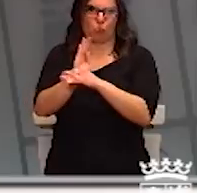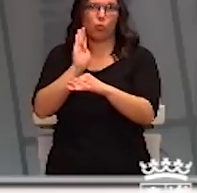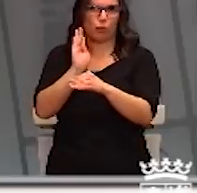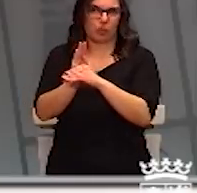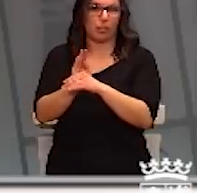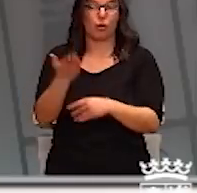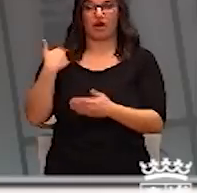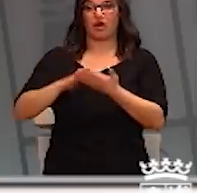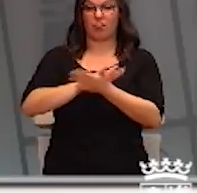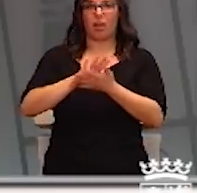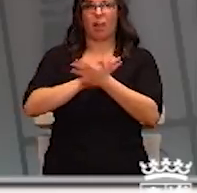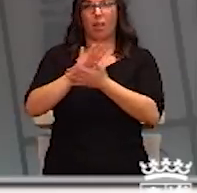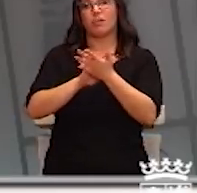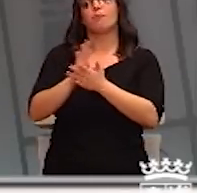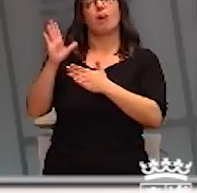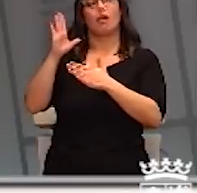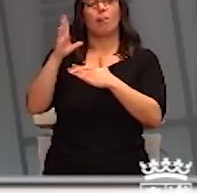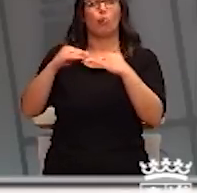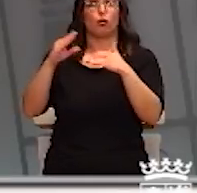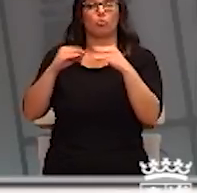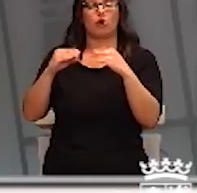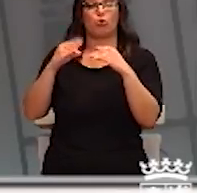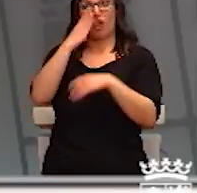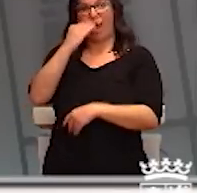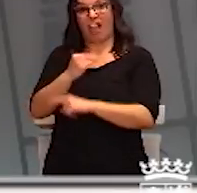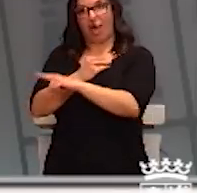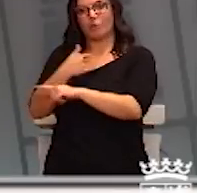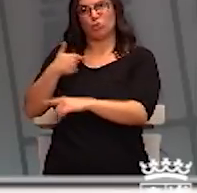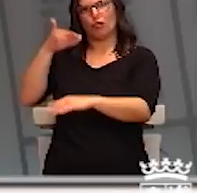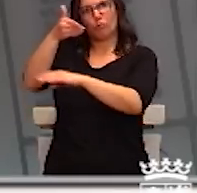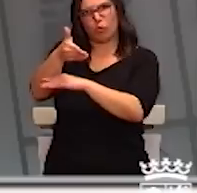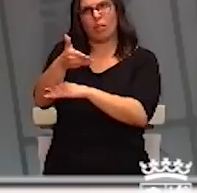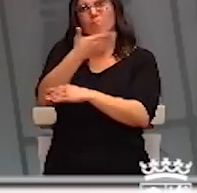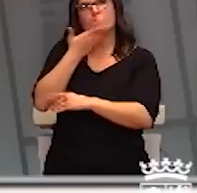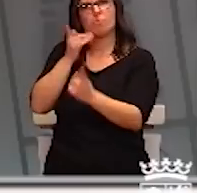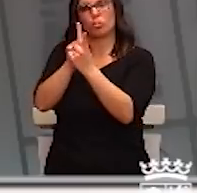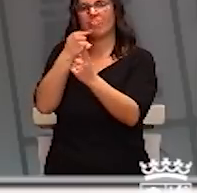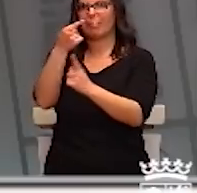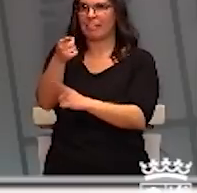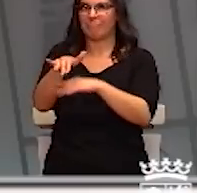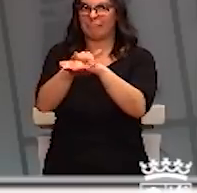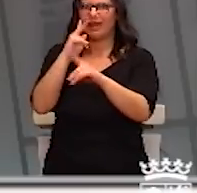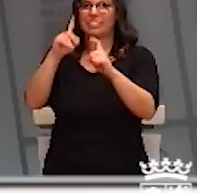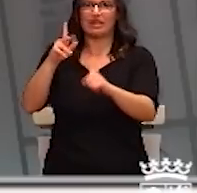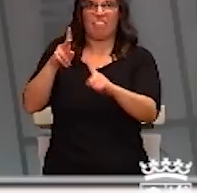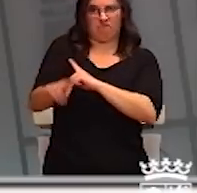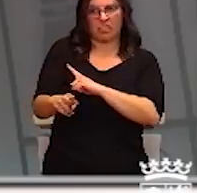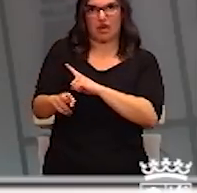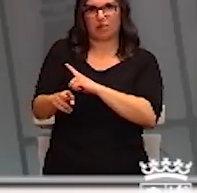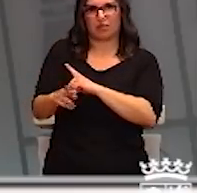Ayer hablamos con los usuarios del AVE para hacerles esta recomendación en persona de evitar lo posible